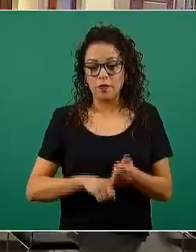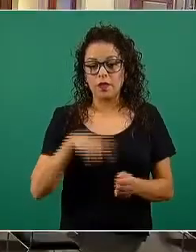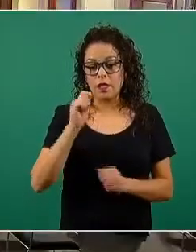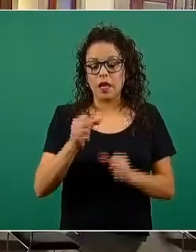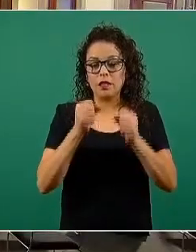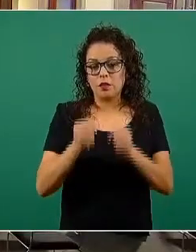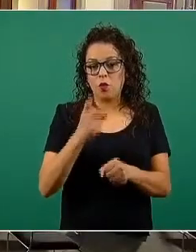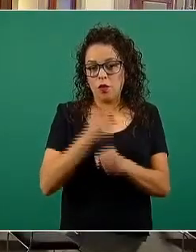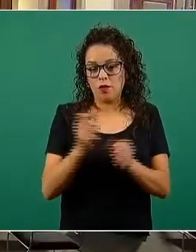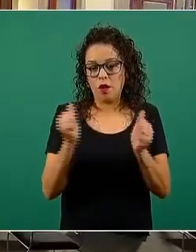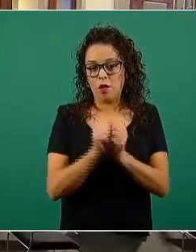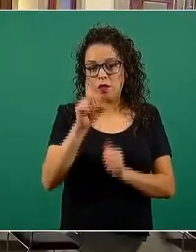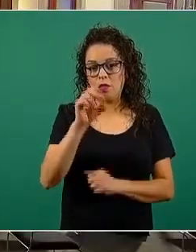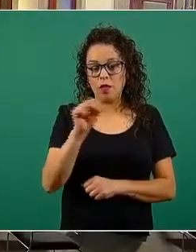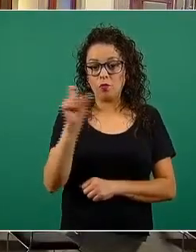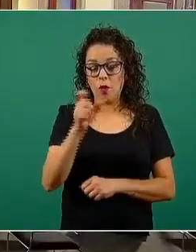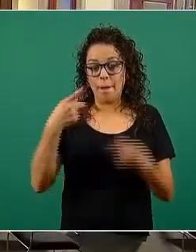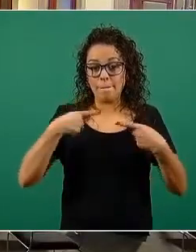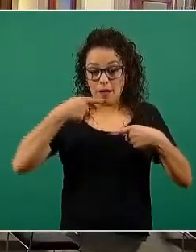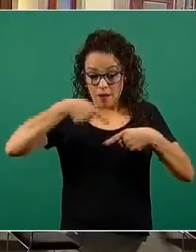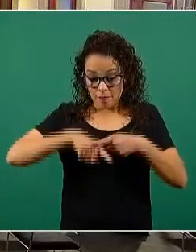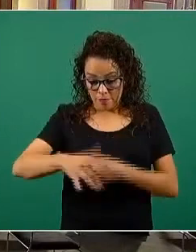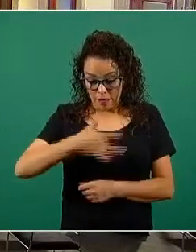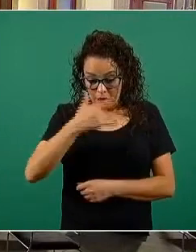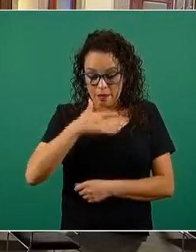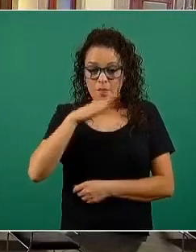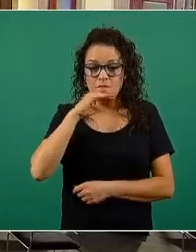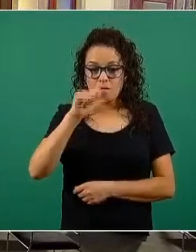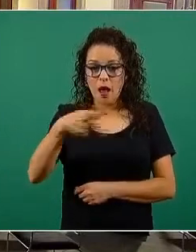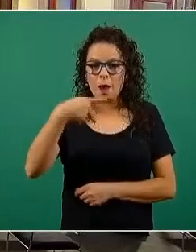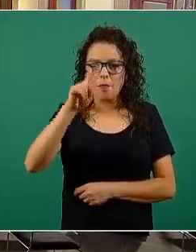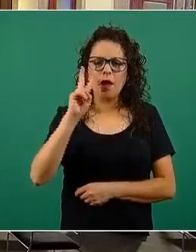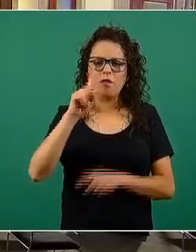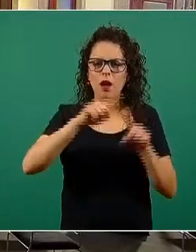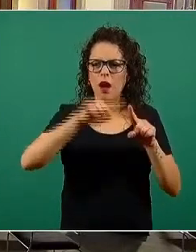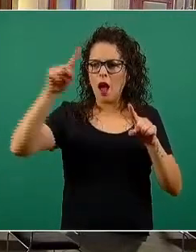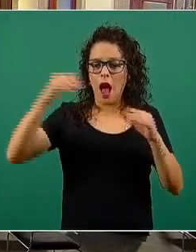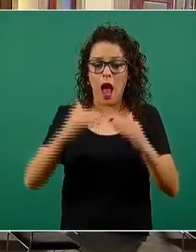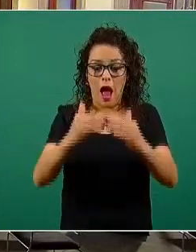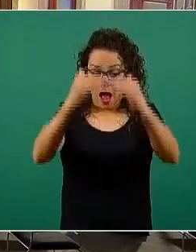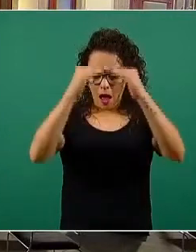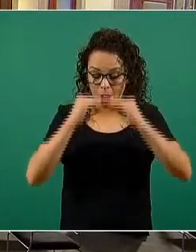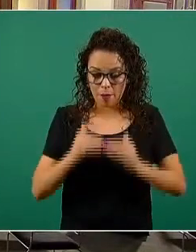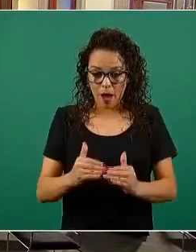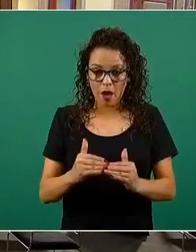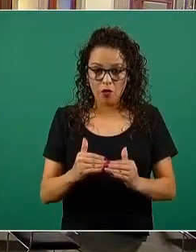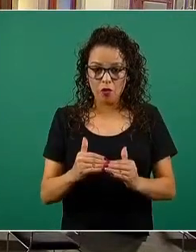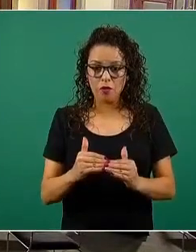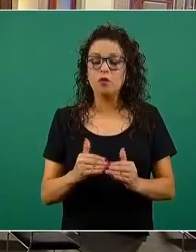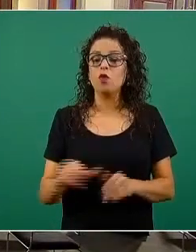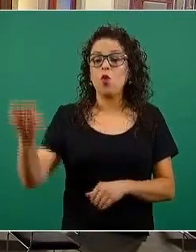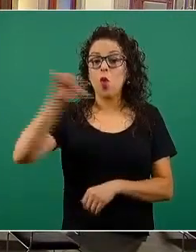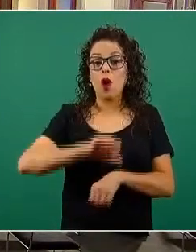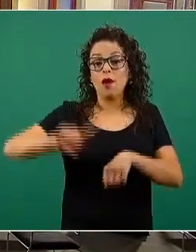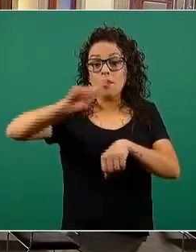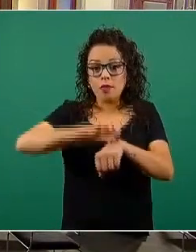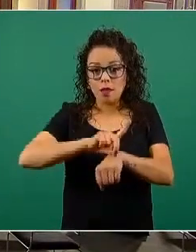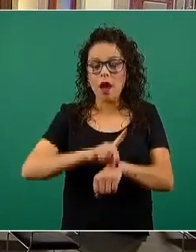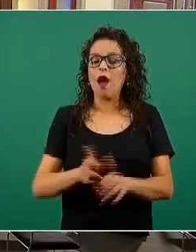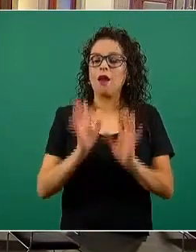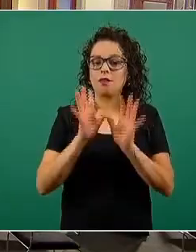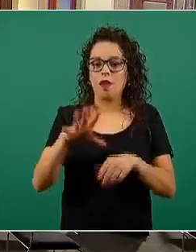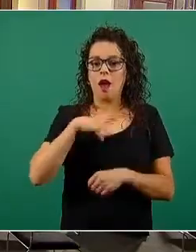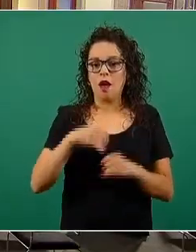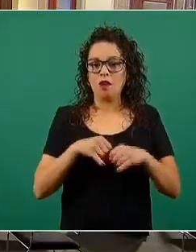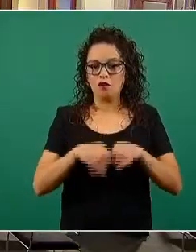inicio de síntomas. Sin embargo, en la parte de abajo tienen la actualización al día de hoy. Al día de hoy